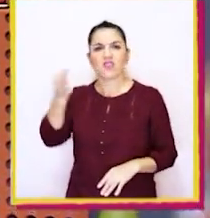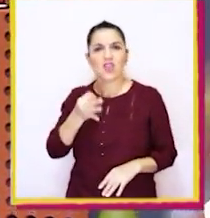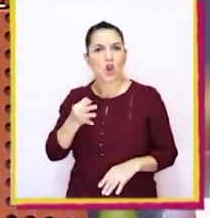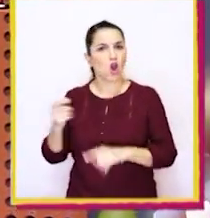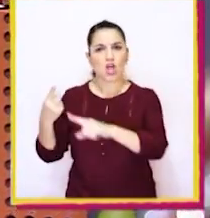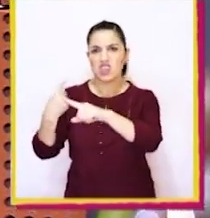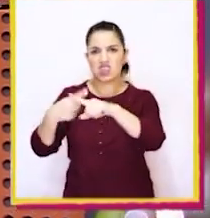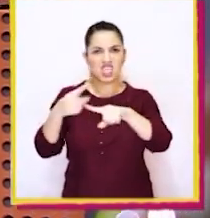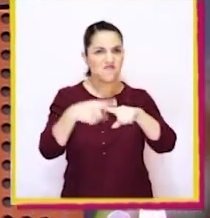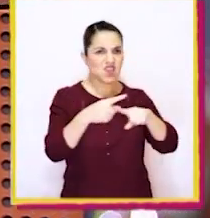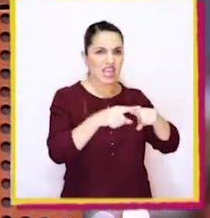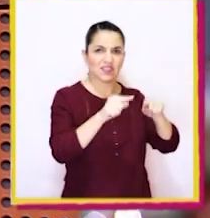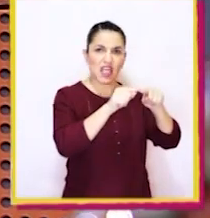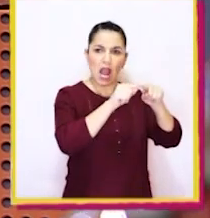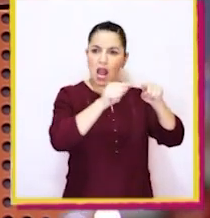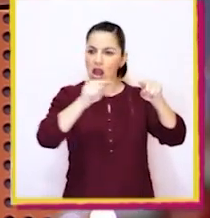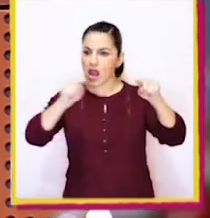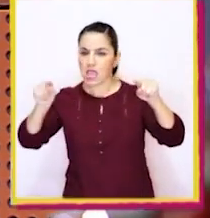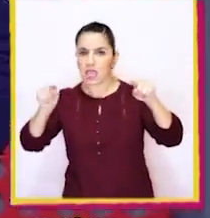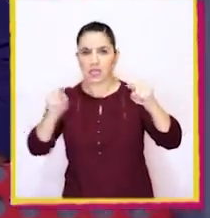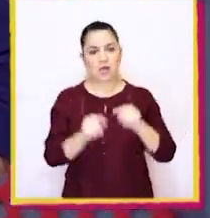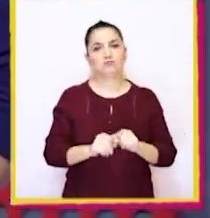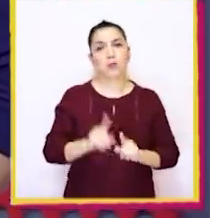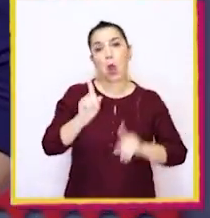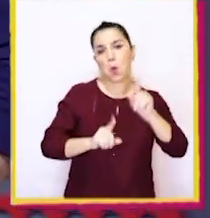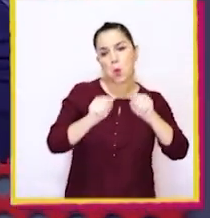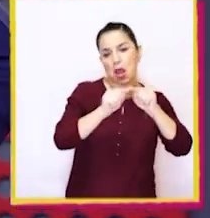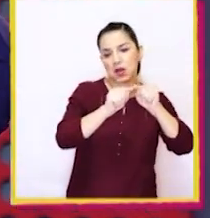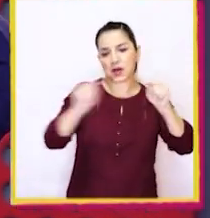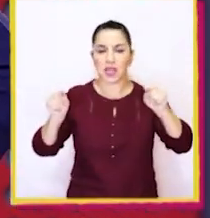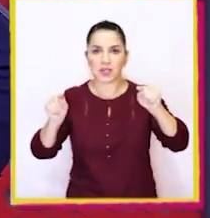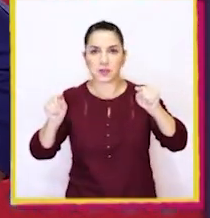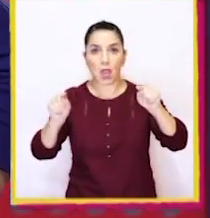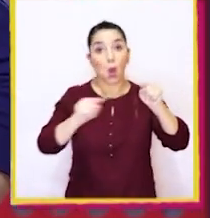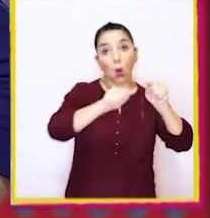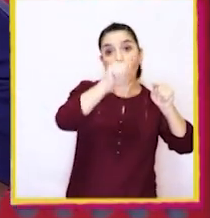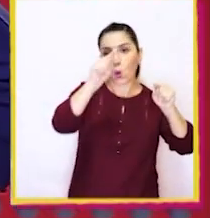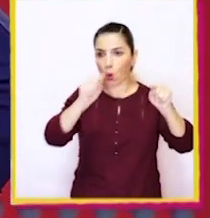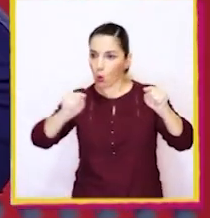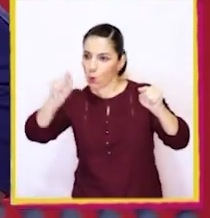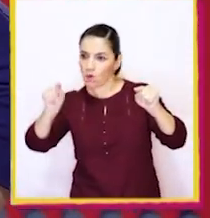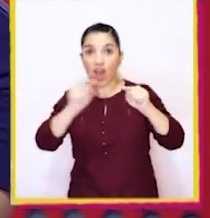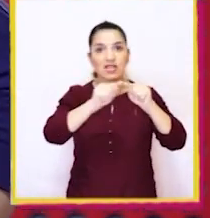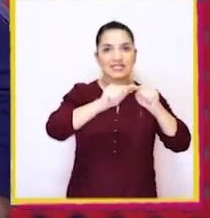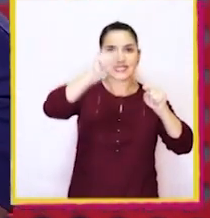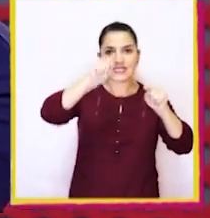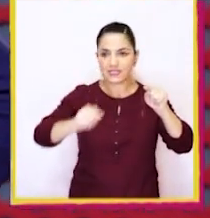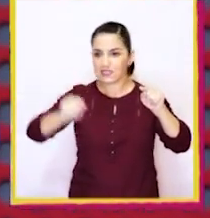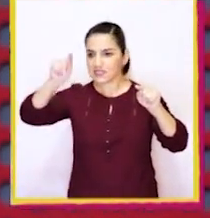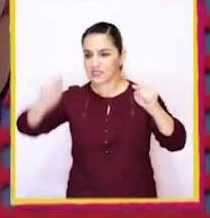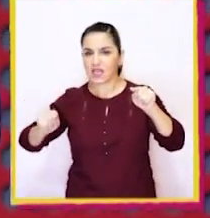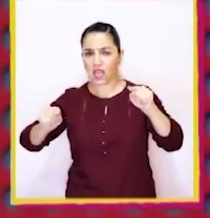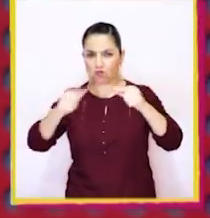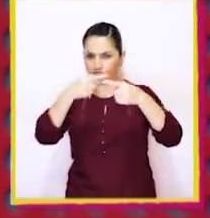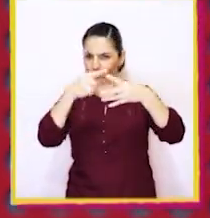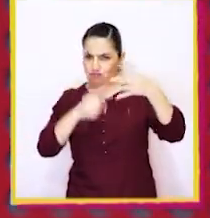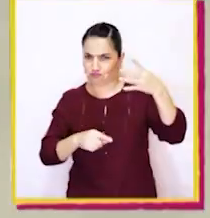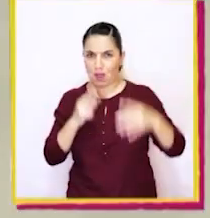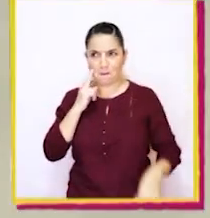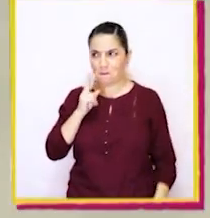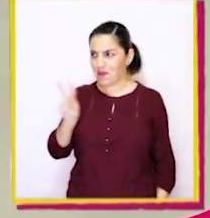que existen distintos tipos de líneas. Líneas rectas, curvas, zigzag, etc.